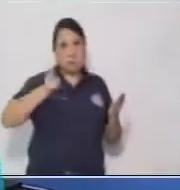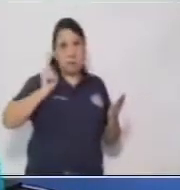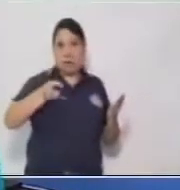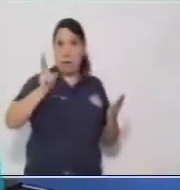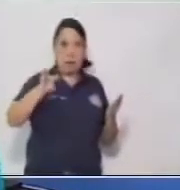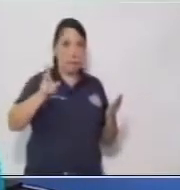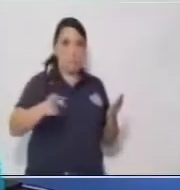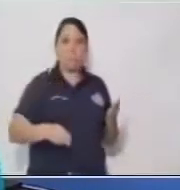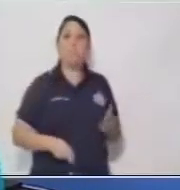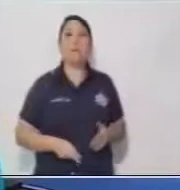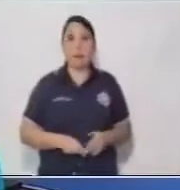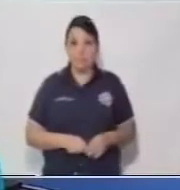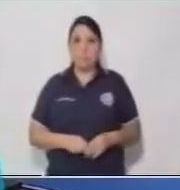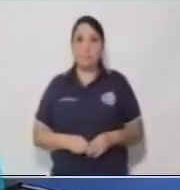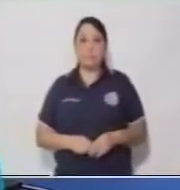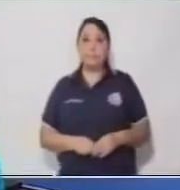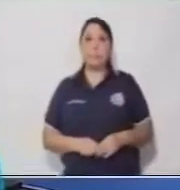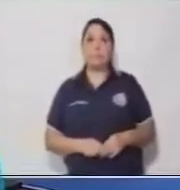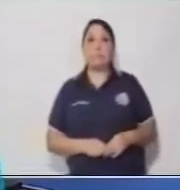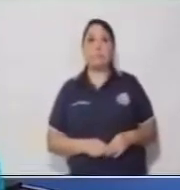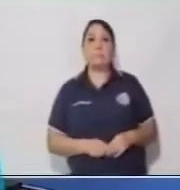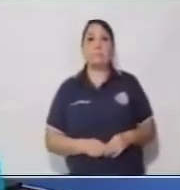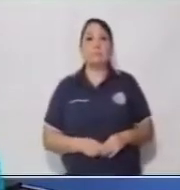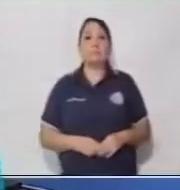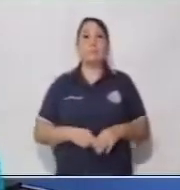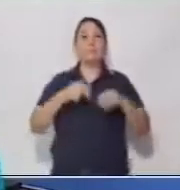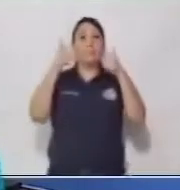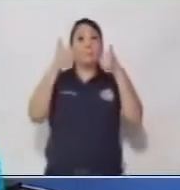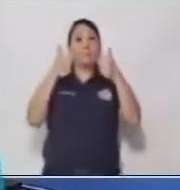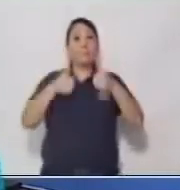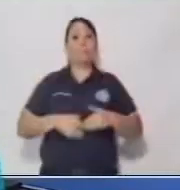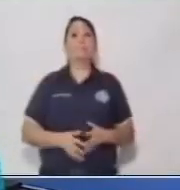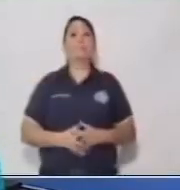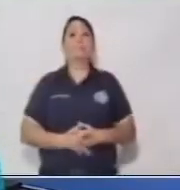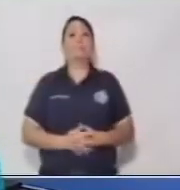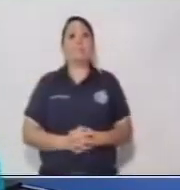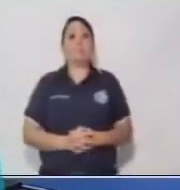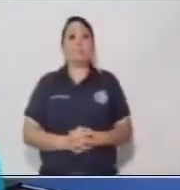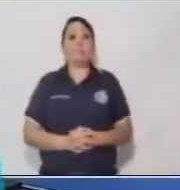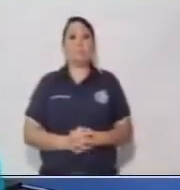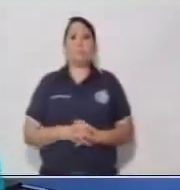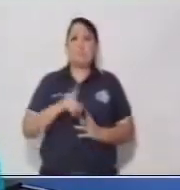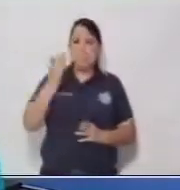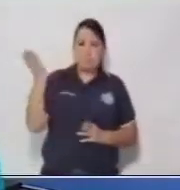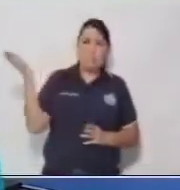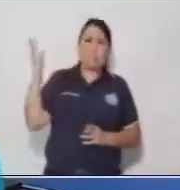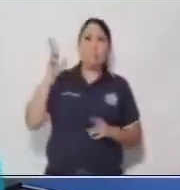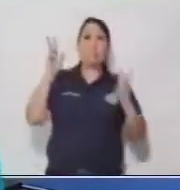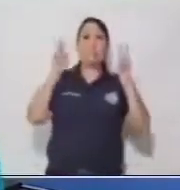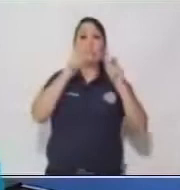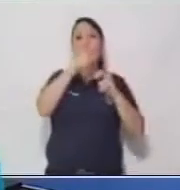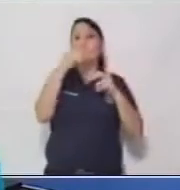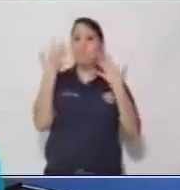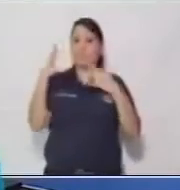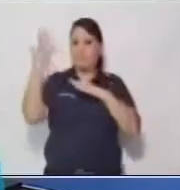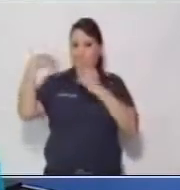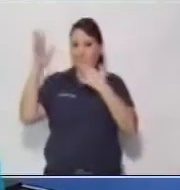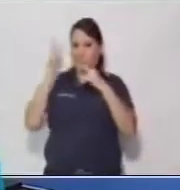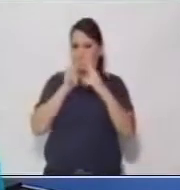Todos vamos a responder en casa. Muy bien. ¿Es un tema que ustedes conocían?